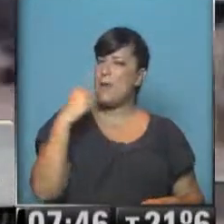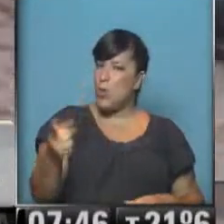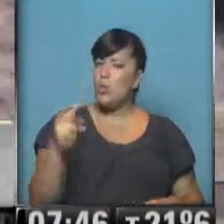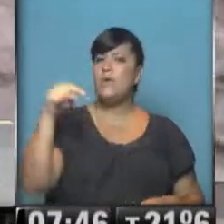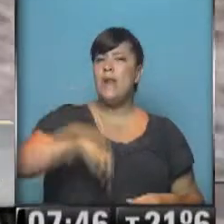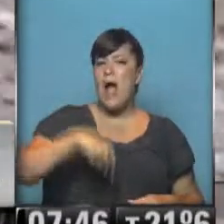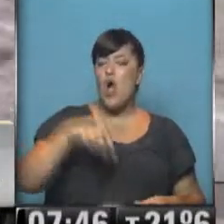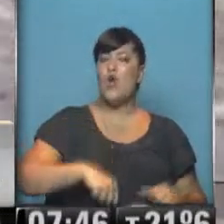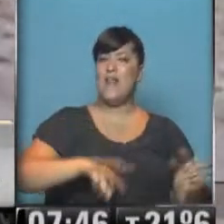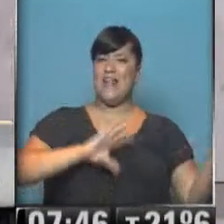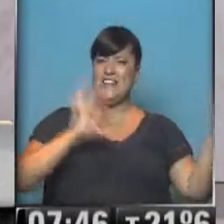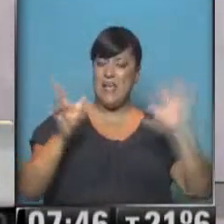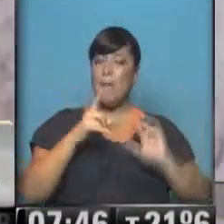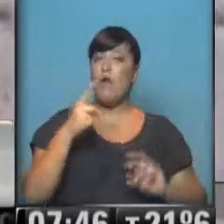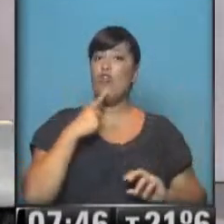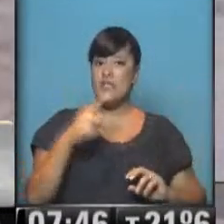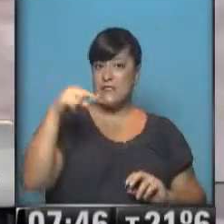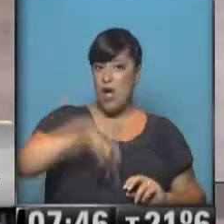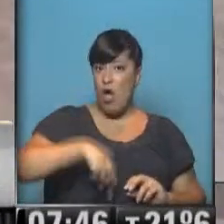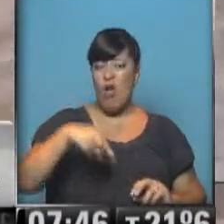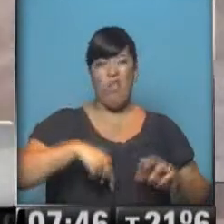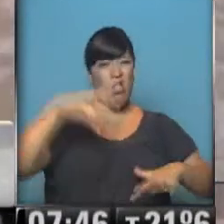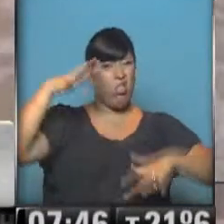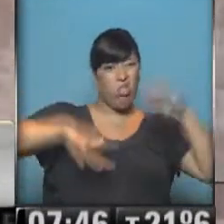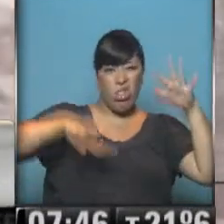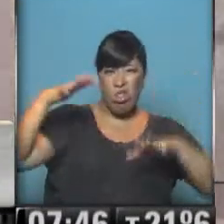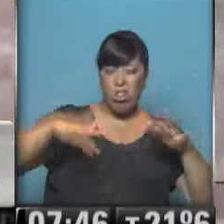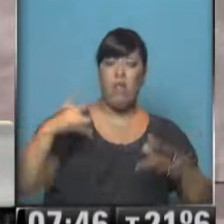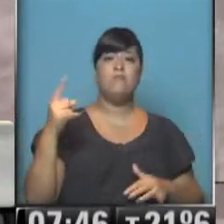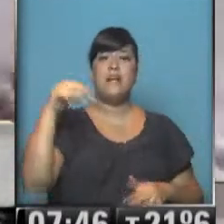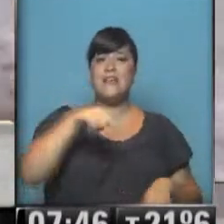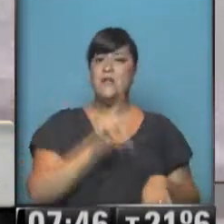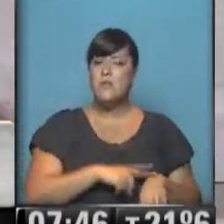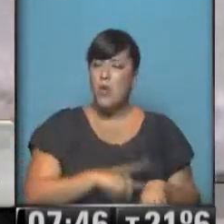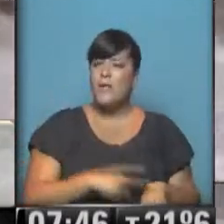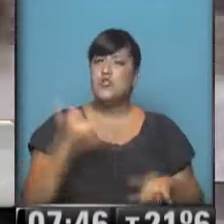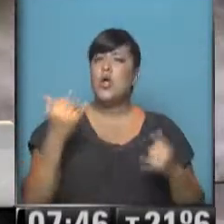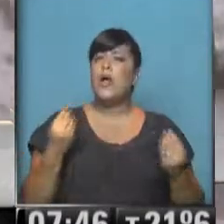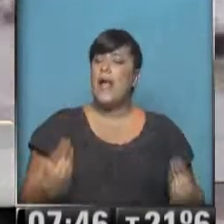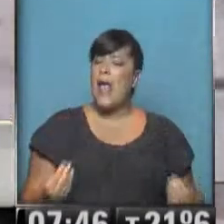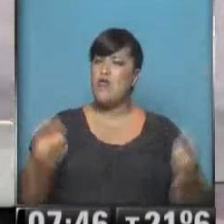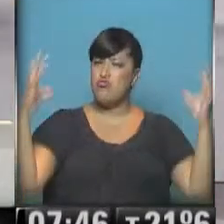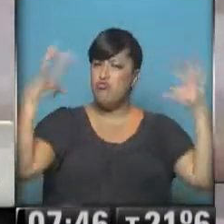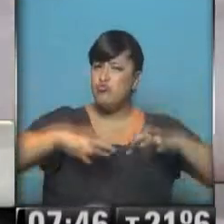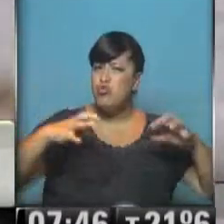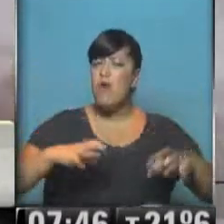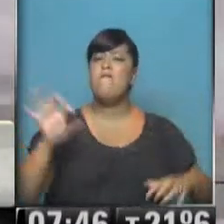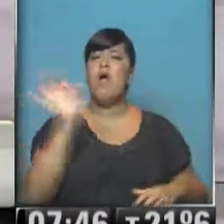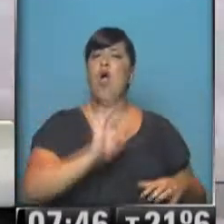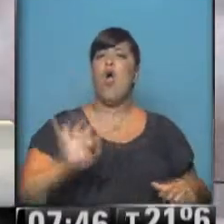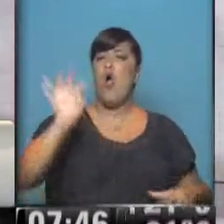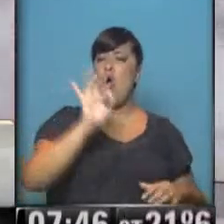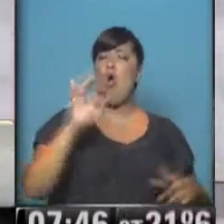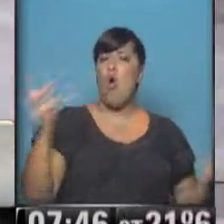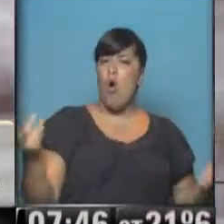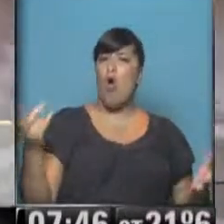condiciones hoy nos adelantan que va a ser una jornada inestable, ¿en este momento está lloviendo o está por